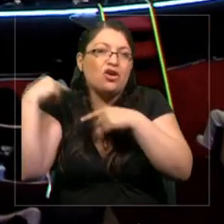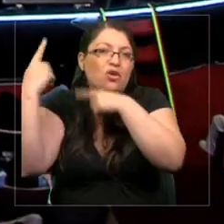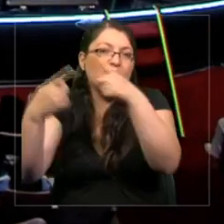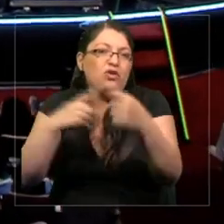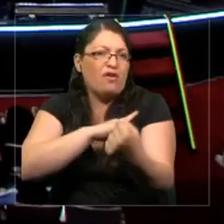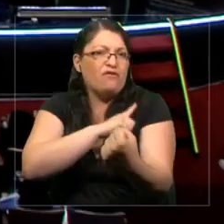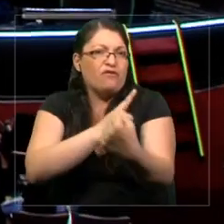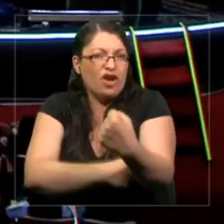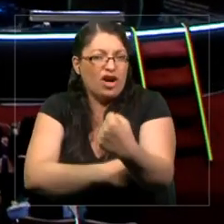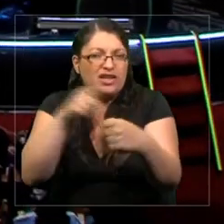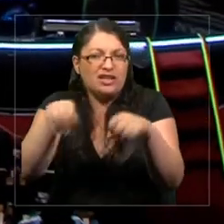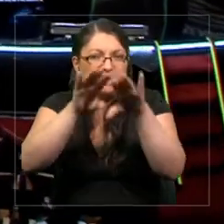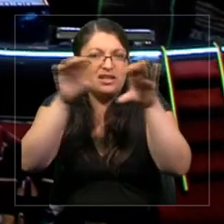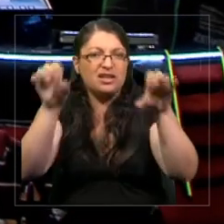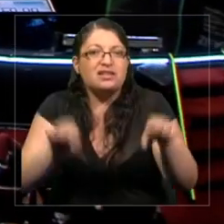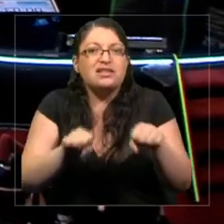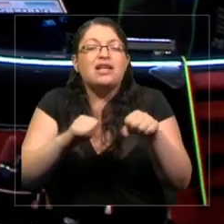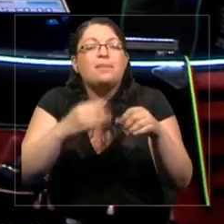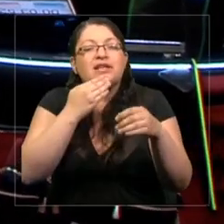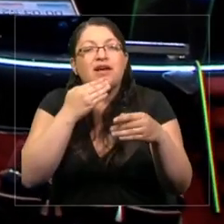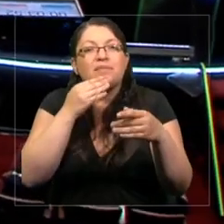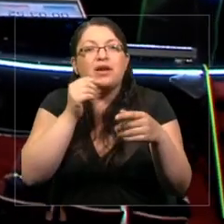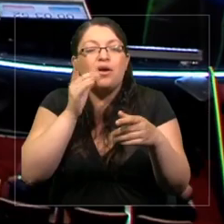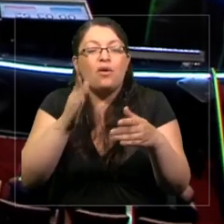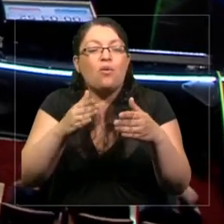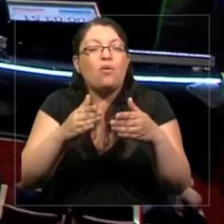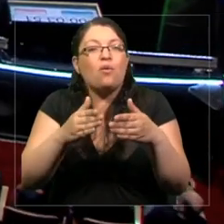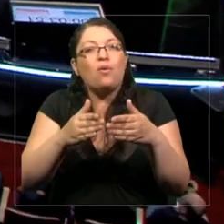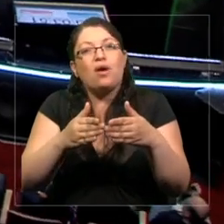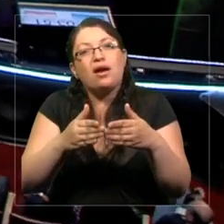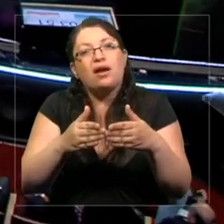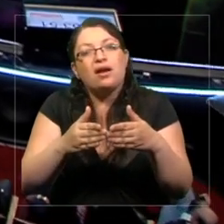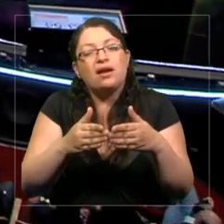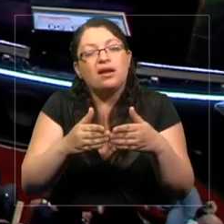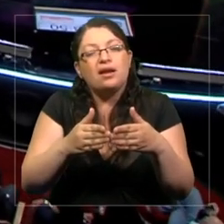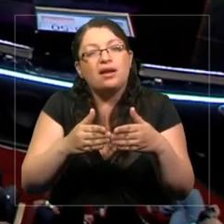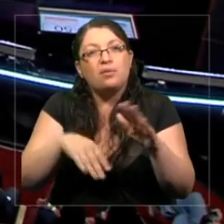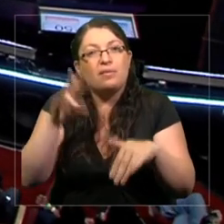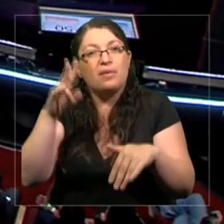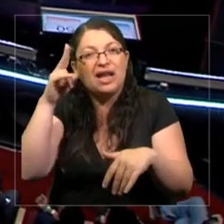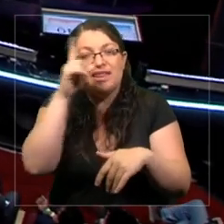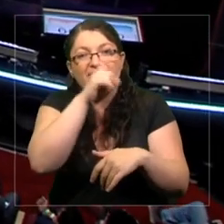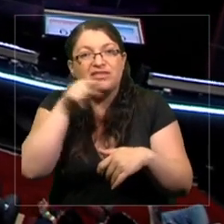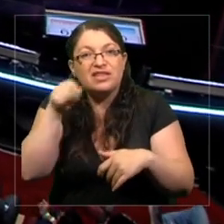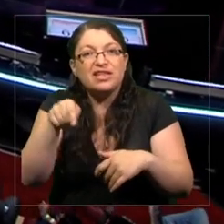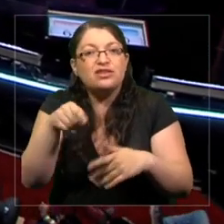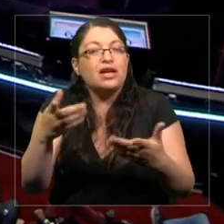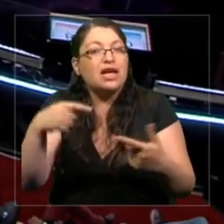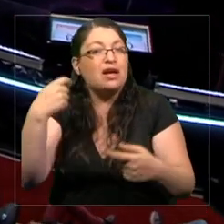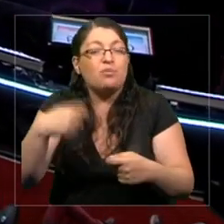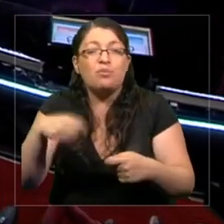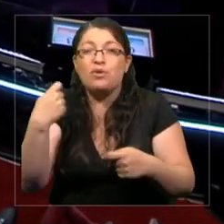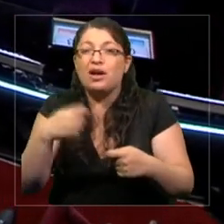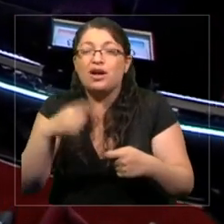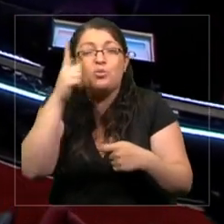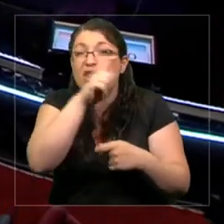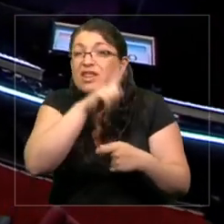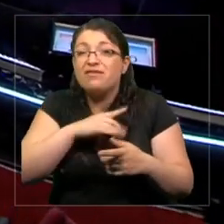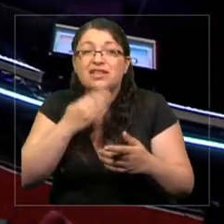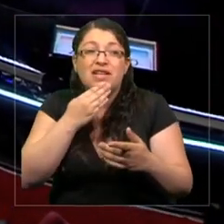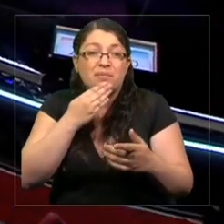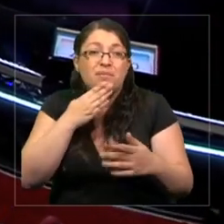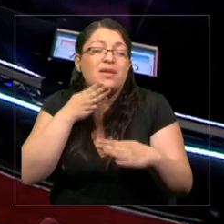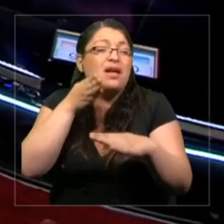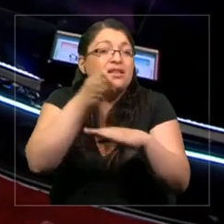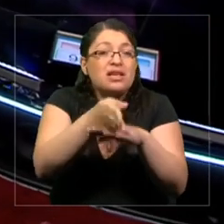Y la frontera mayor para esto es que es muy costoso llegar al océano. Un día